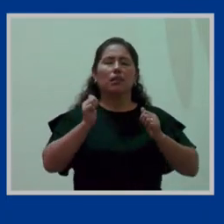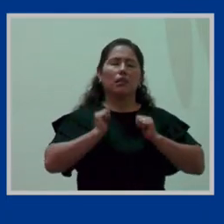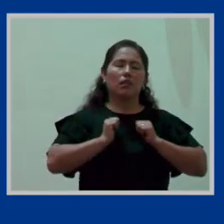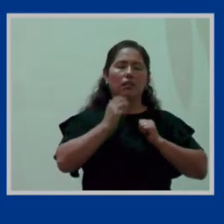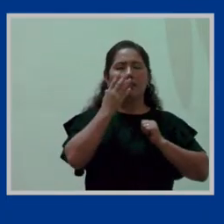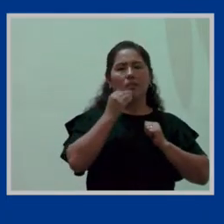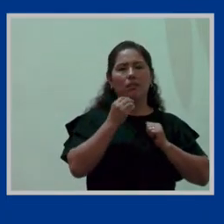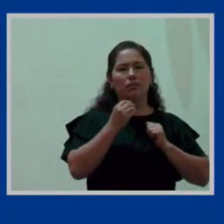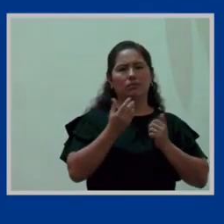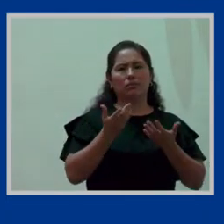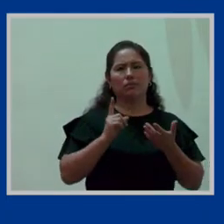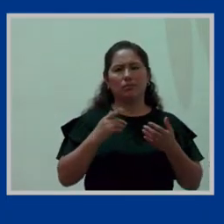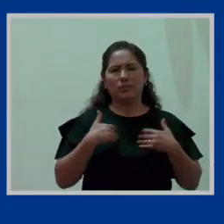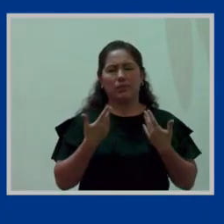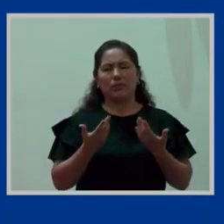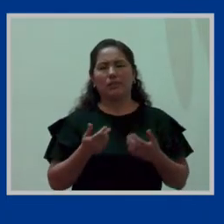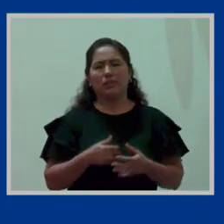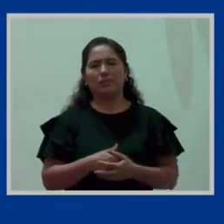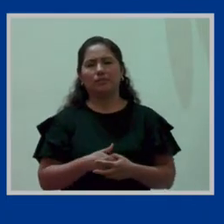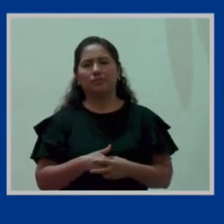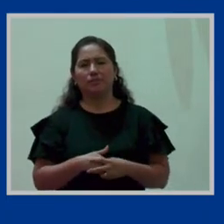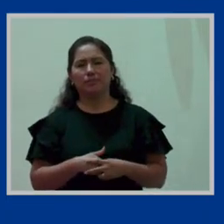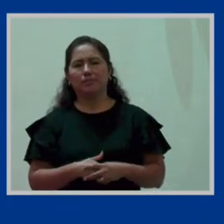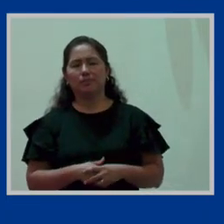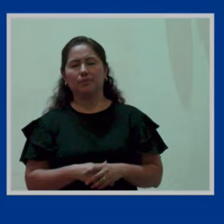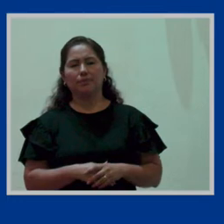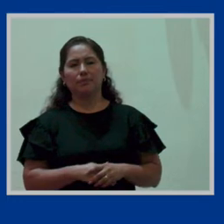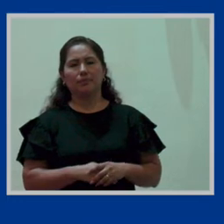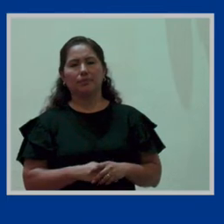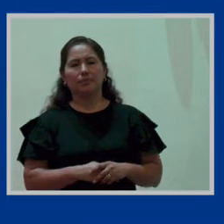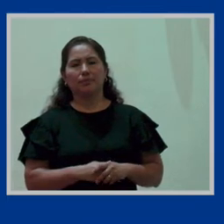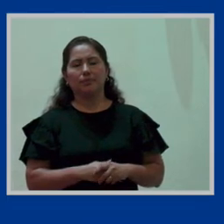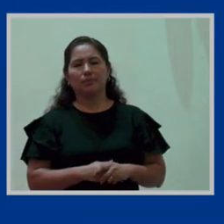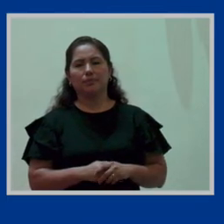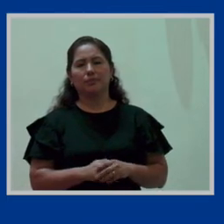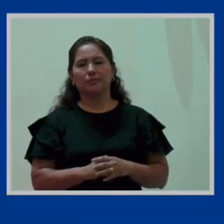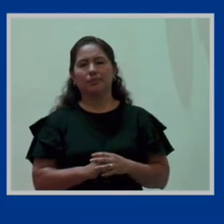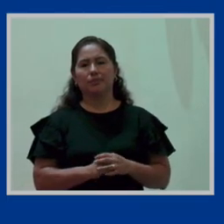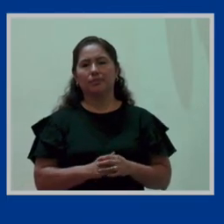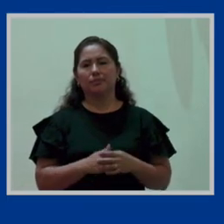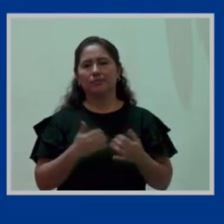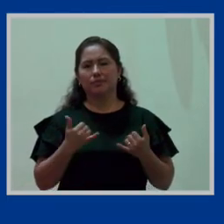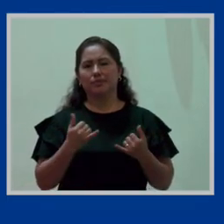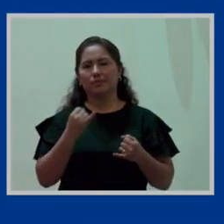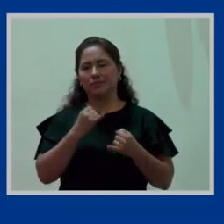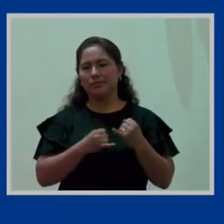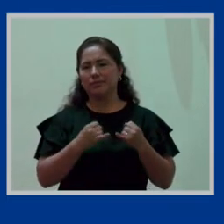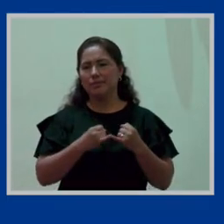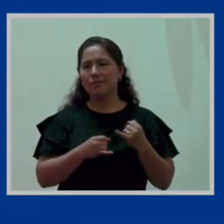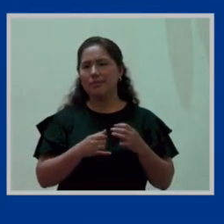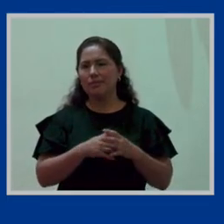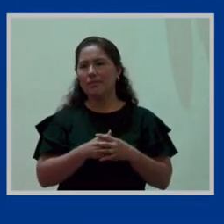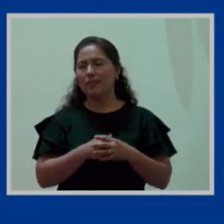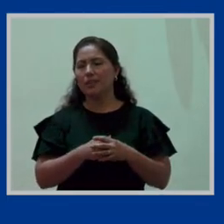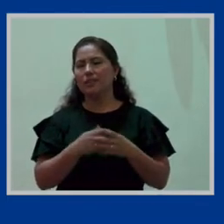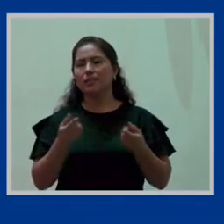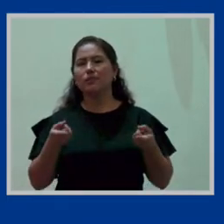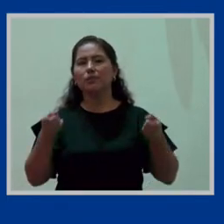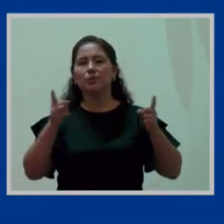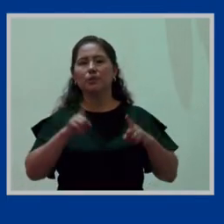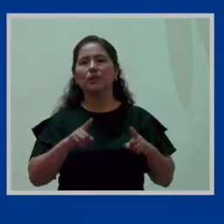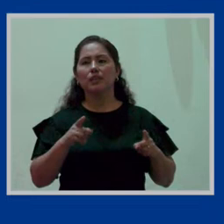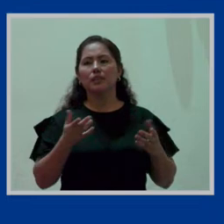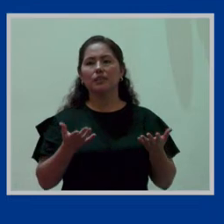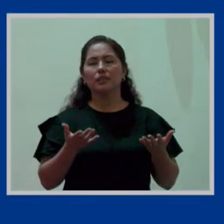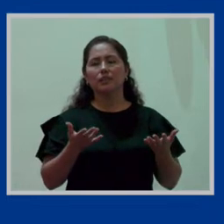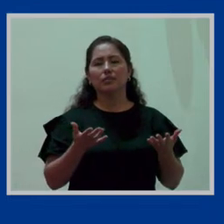y por último también ahora sí finalizando y muchas gracias en cuanto a lo que